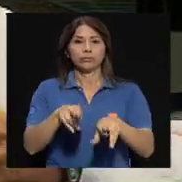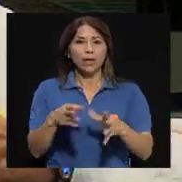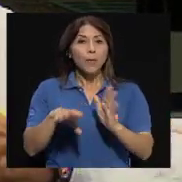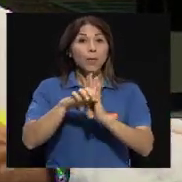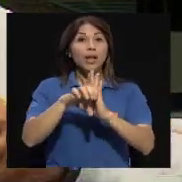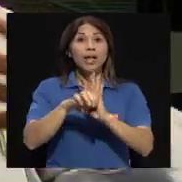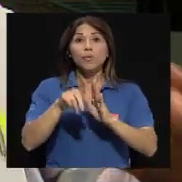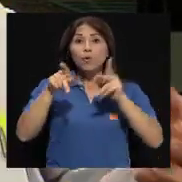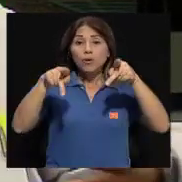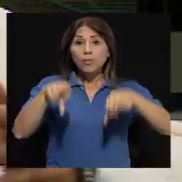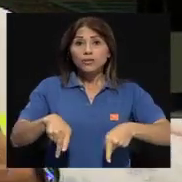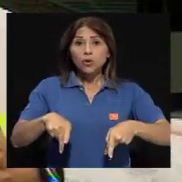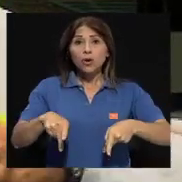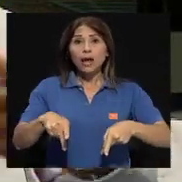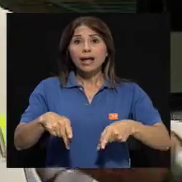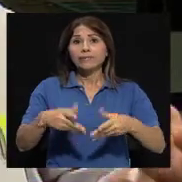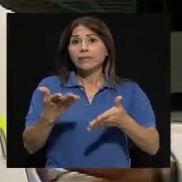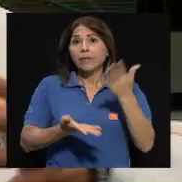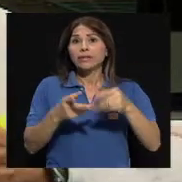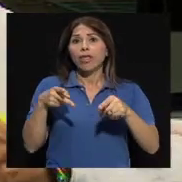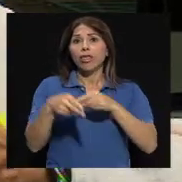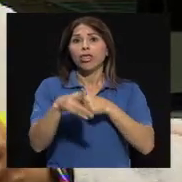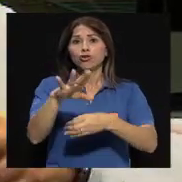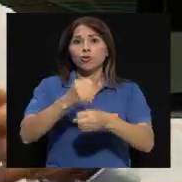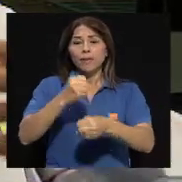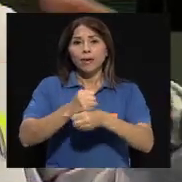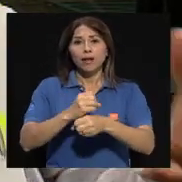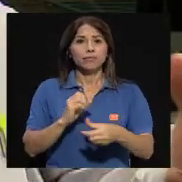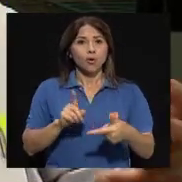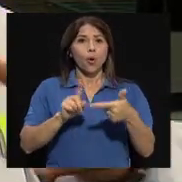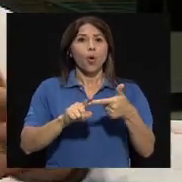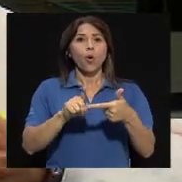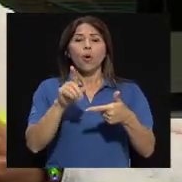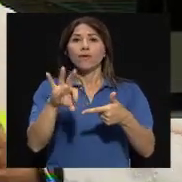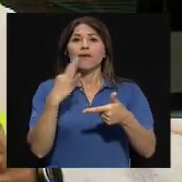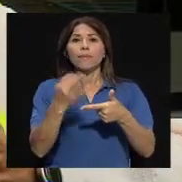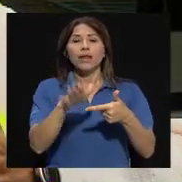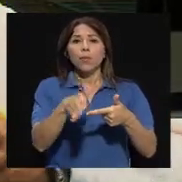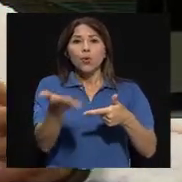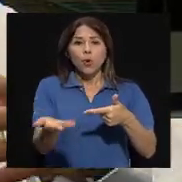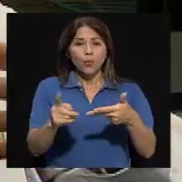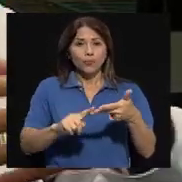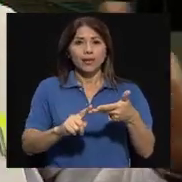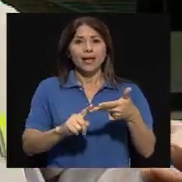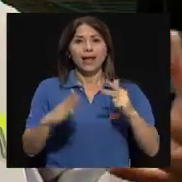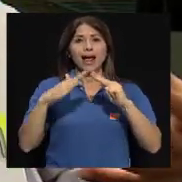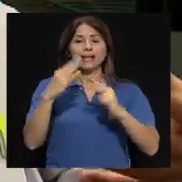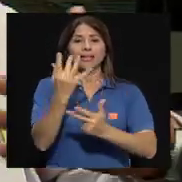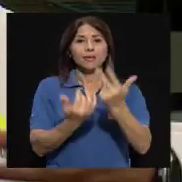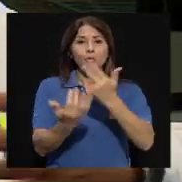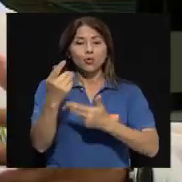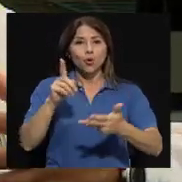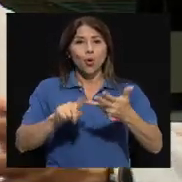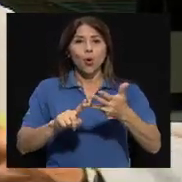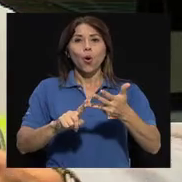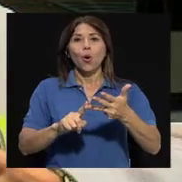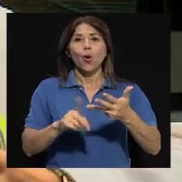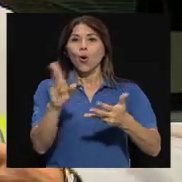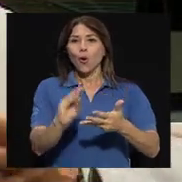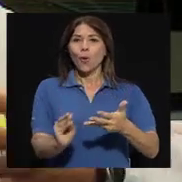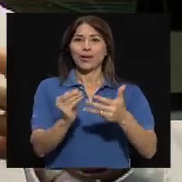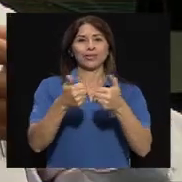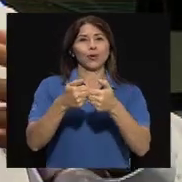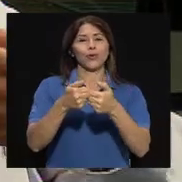persona el perder el empleo o la muerte de un ser querido, el quemarse en la casa, o puede ser que lo deje la novia en casa de adolescentes.